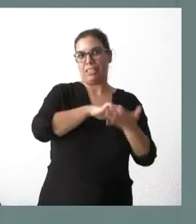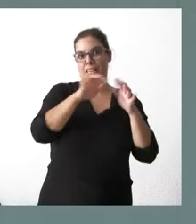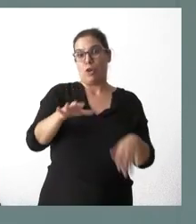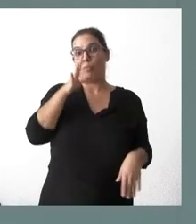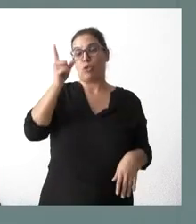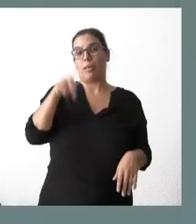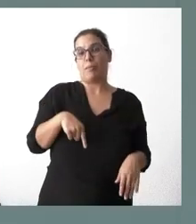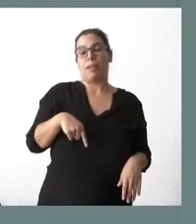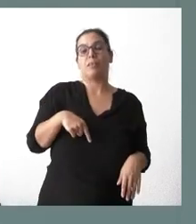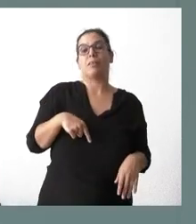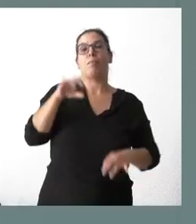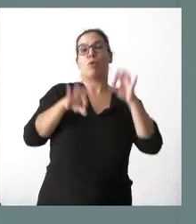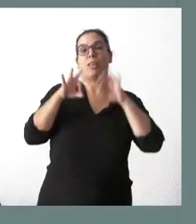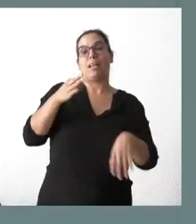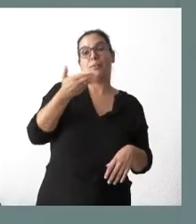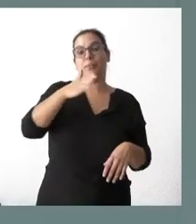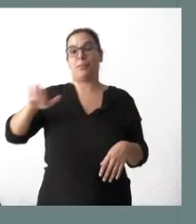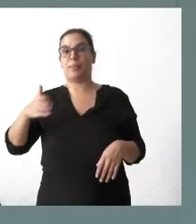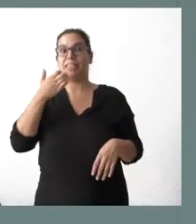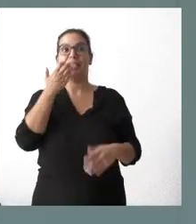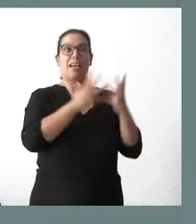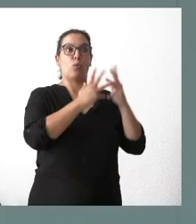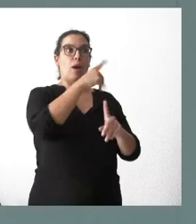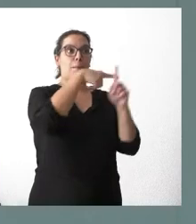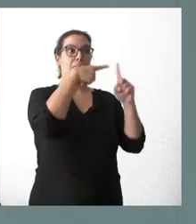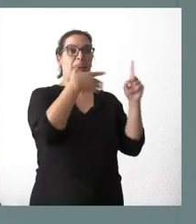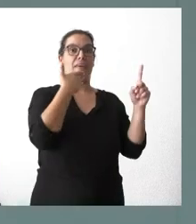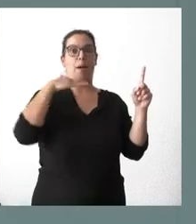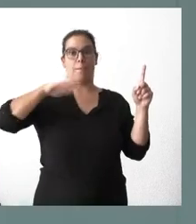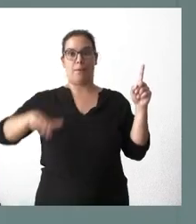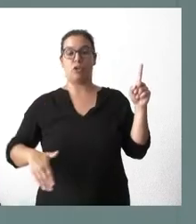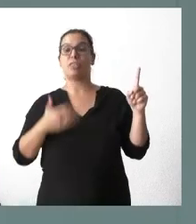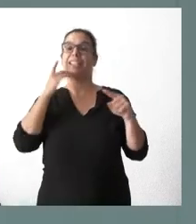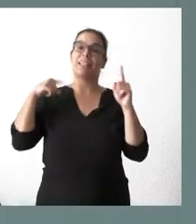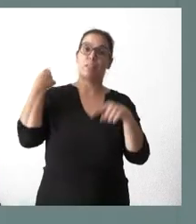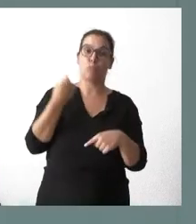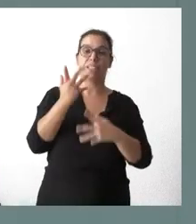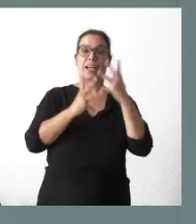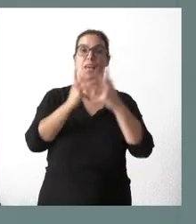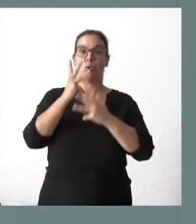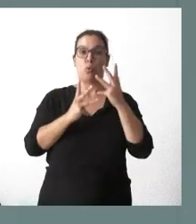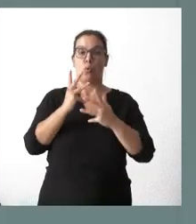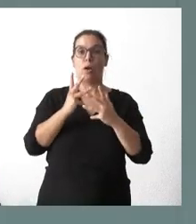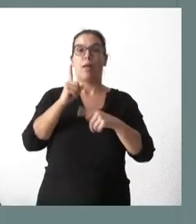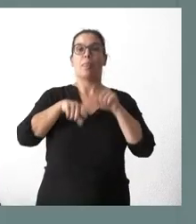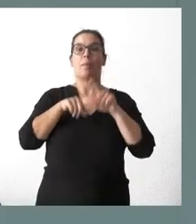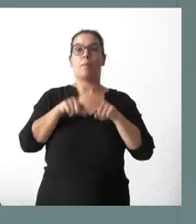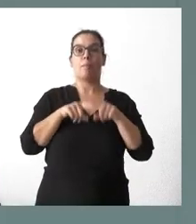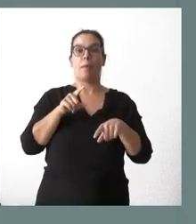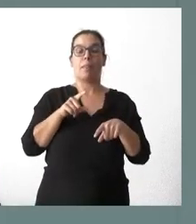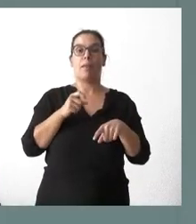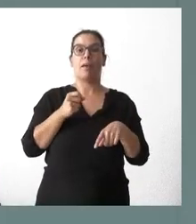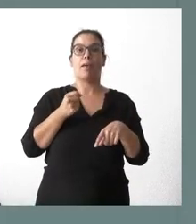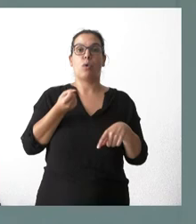la tasa de mortalidad medida sobre la edad media de la población es inferior. Si luego hacemos el cálculo condenado en función de la población y la